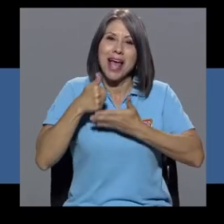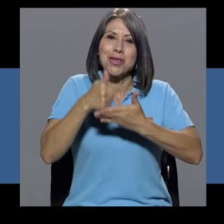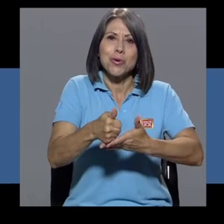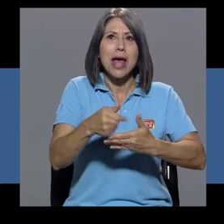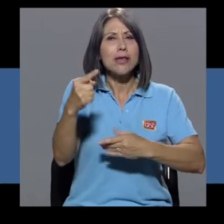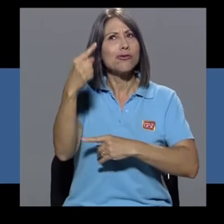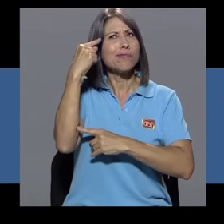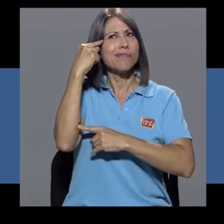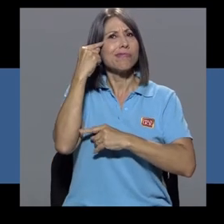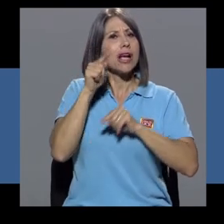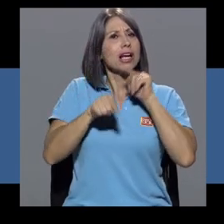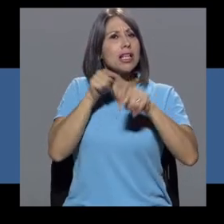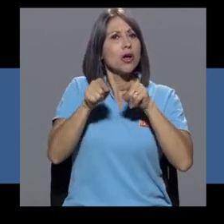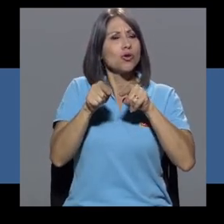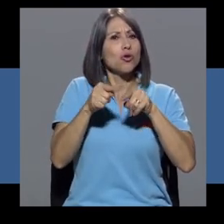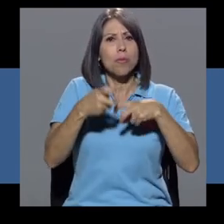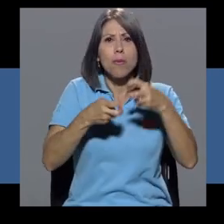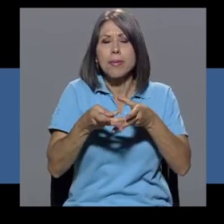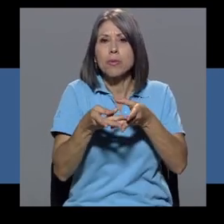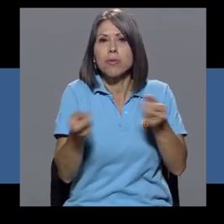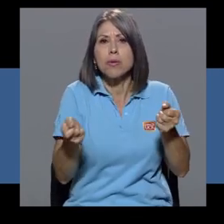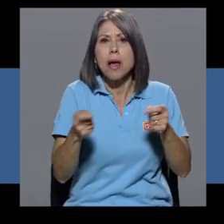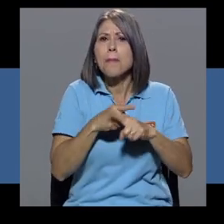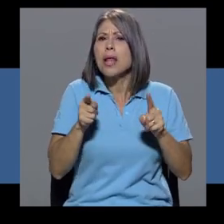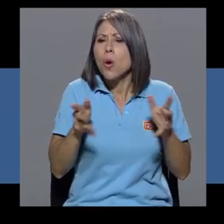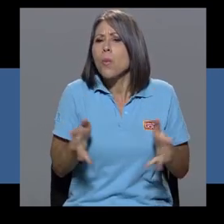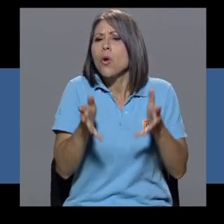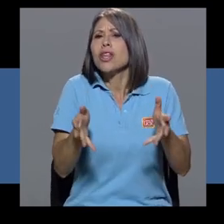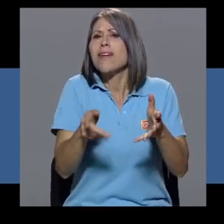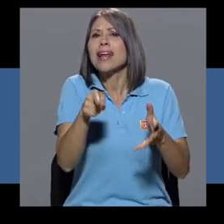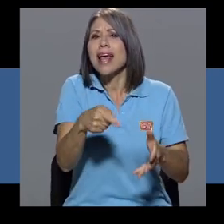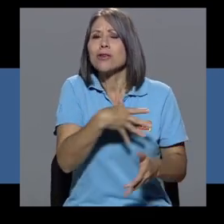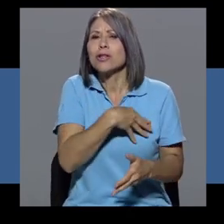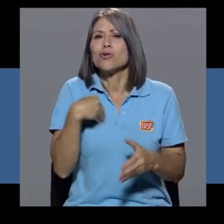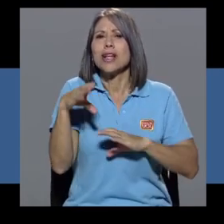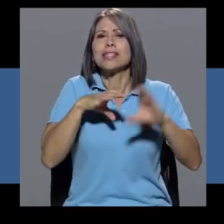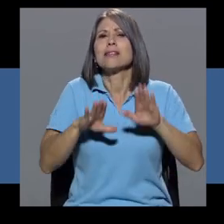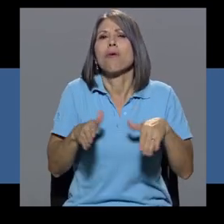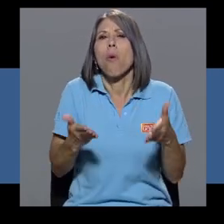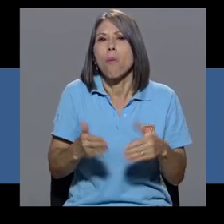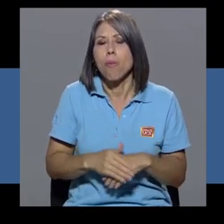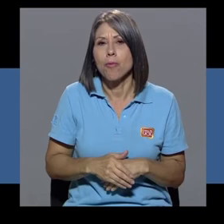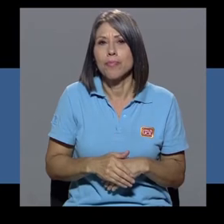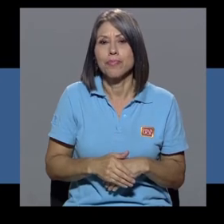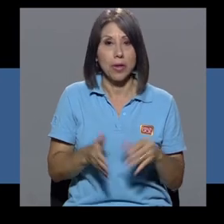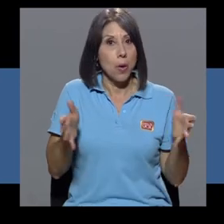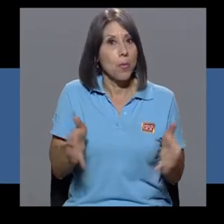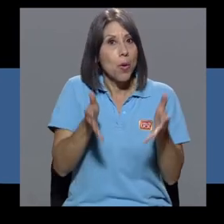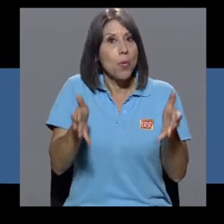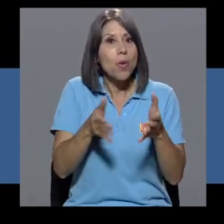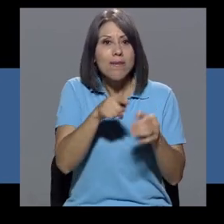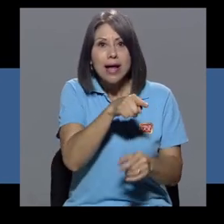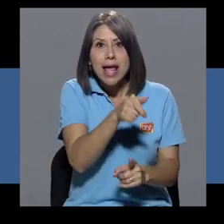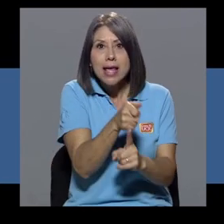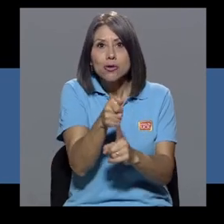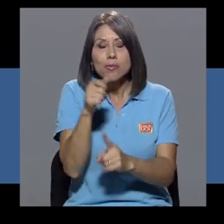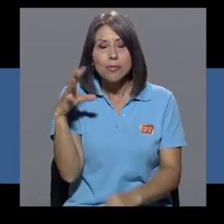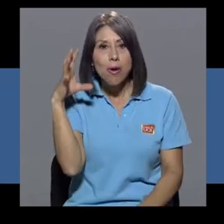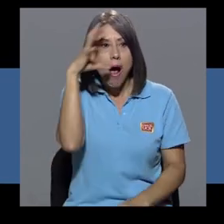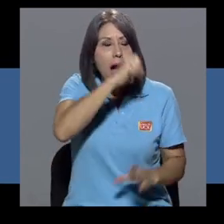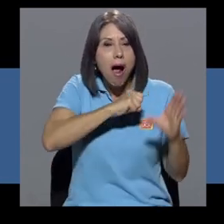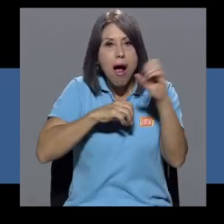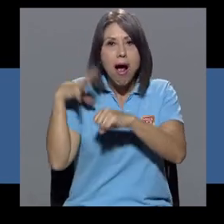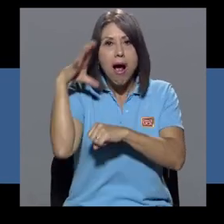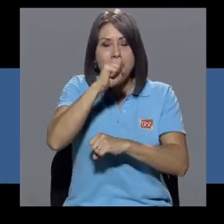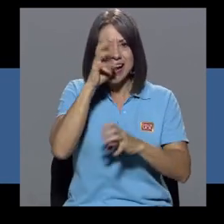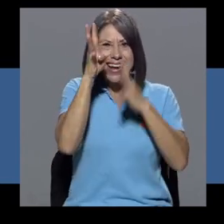y a resolver problemas. Pero, ¿cómo motivar el gusto de la ciencia durante la niñez? Promueva el descubrimiento, la